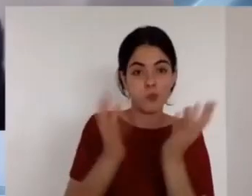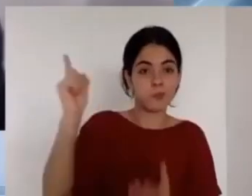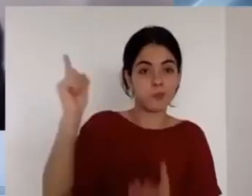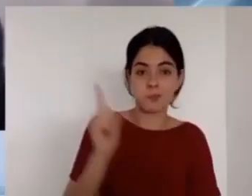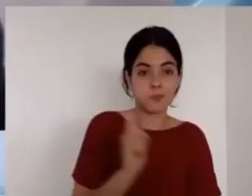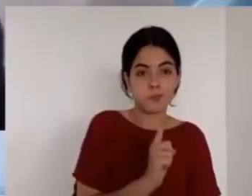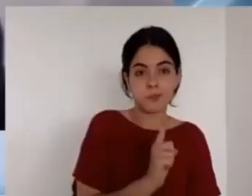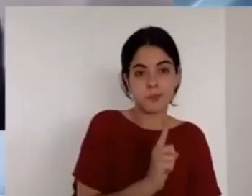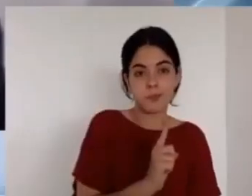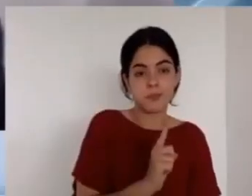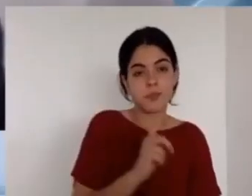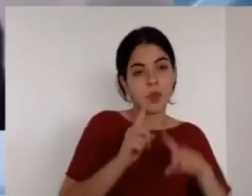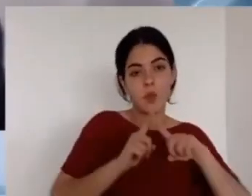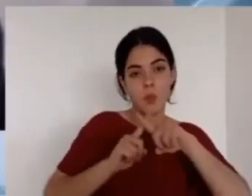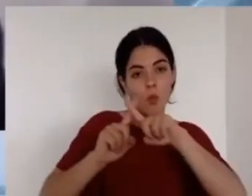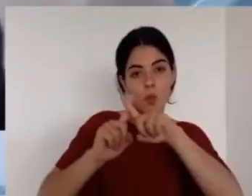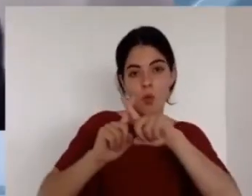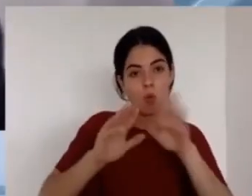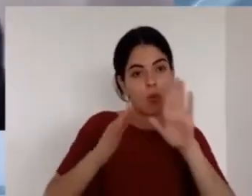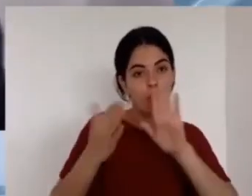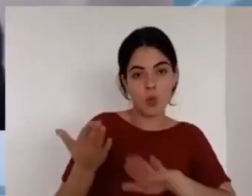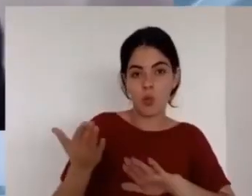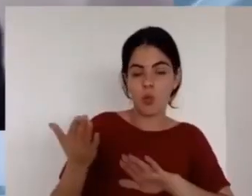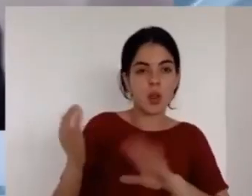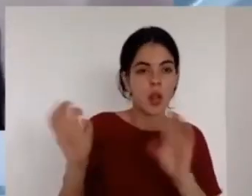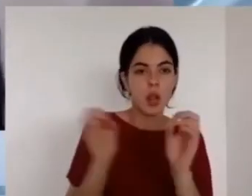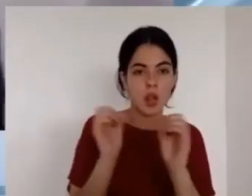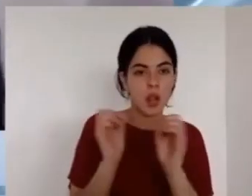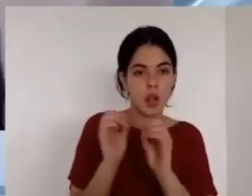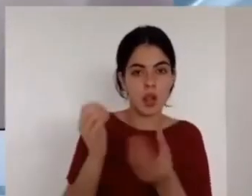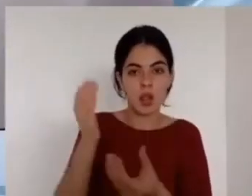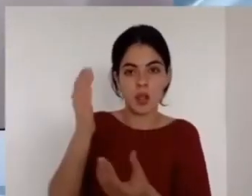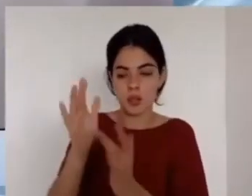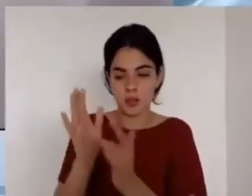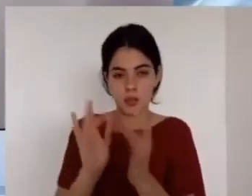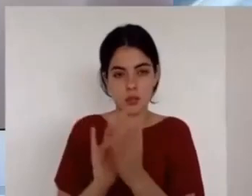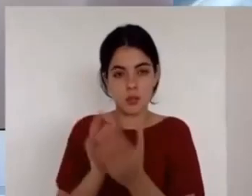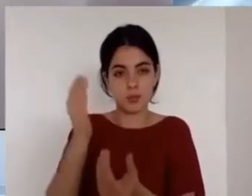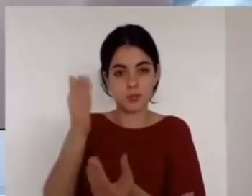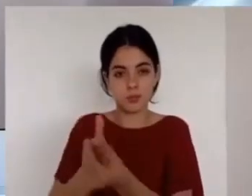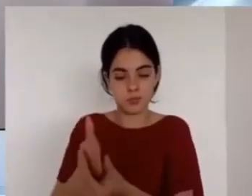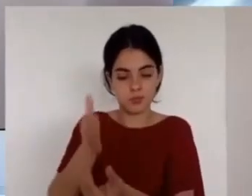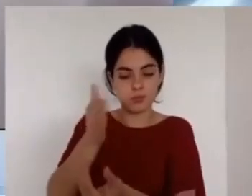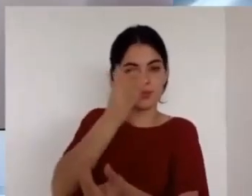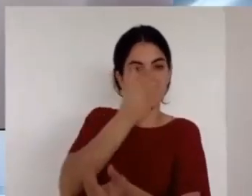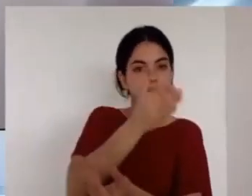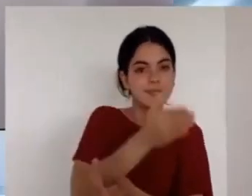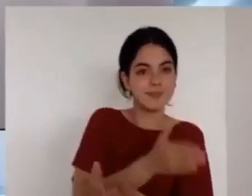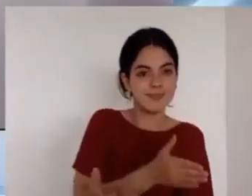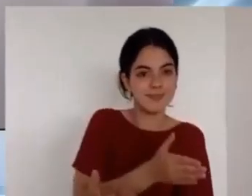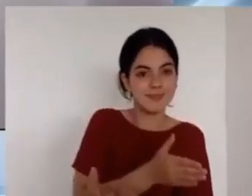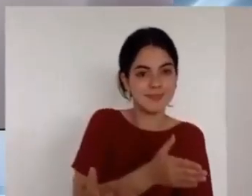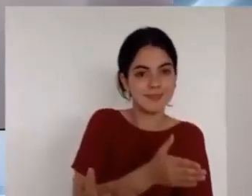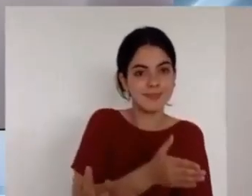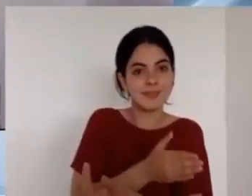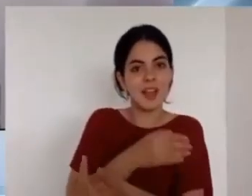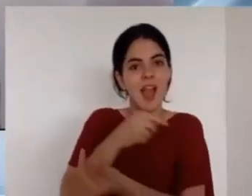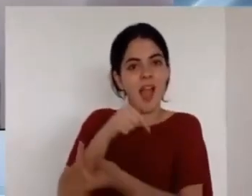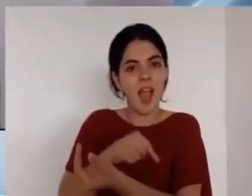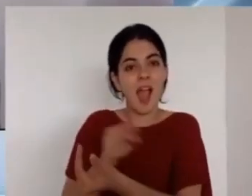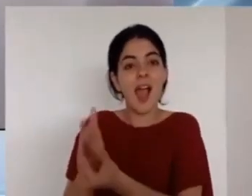a través del escritor de la carta a los hebreos pondré mis leyes en la mente de ellos